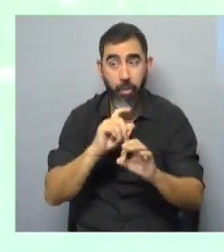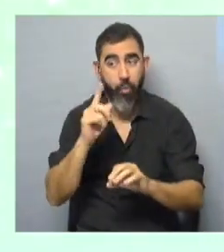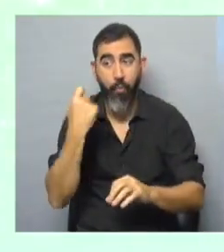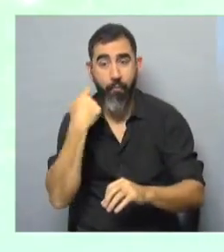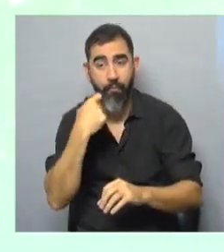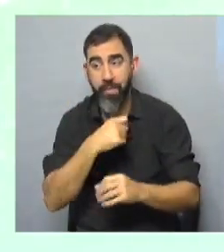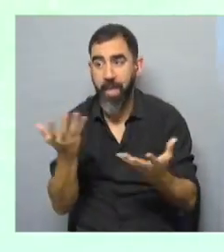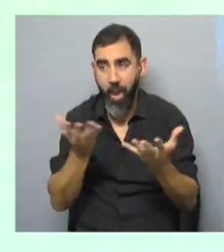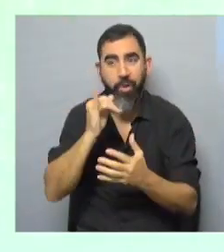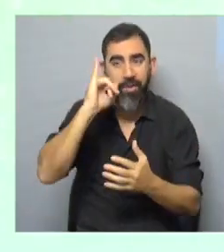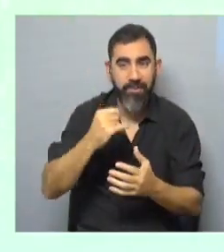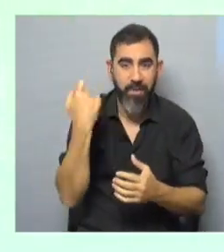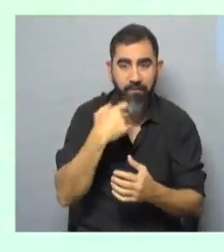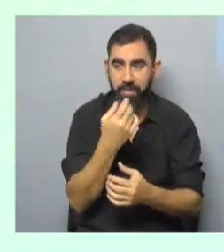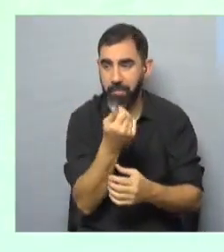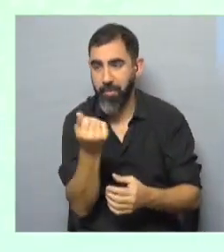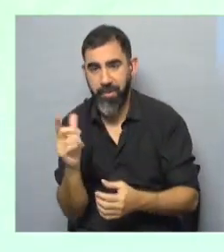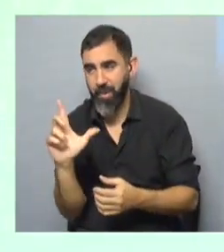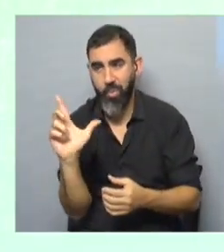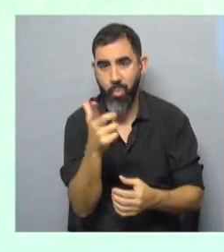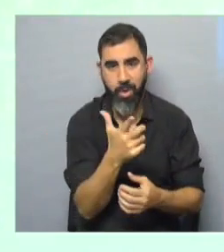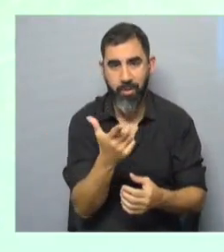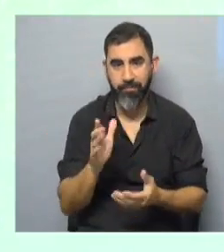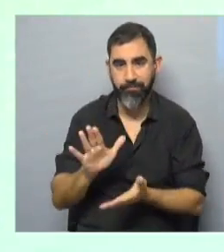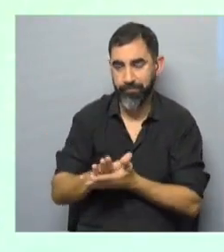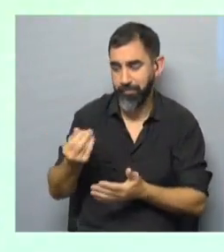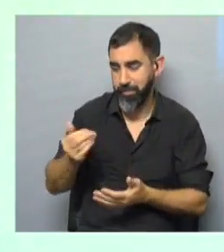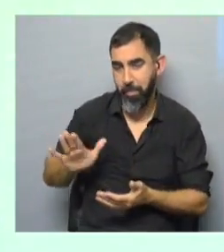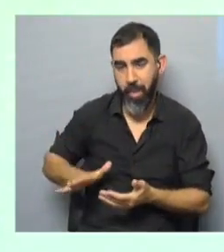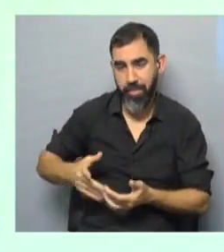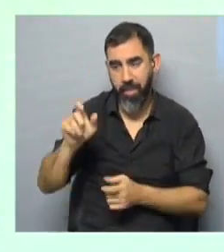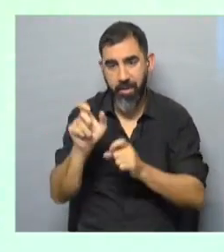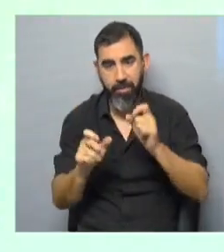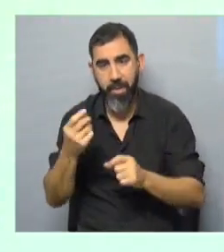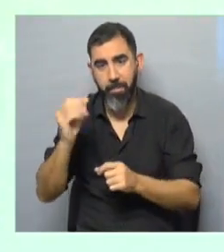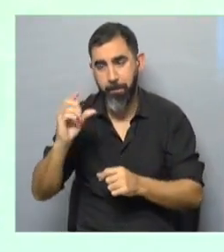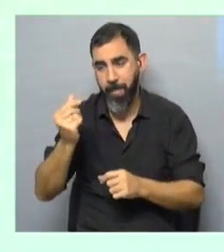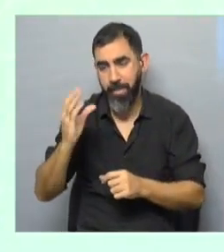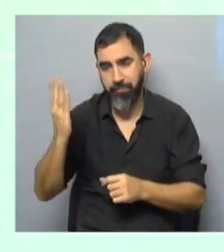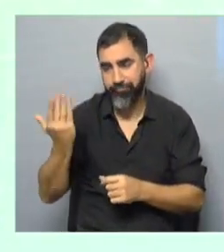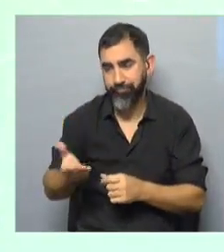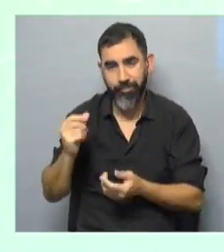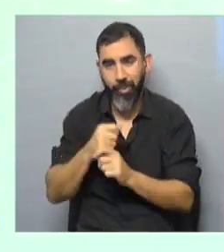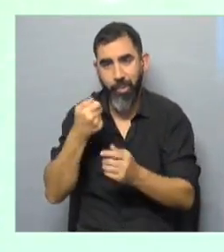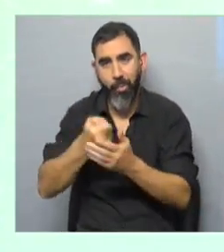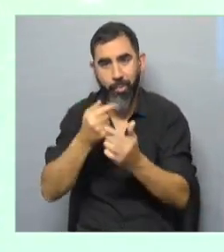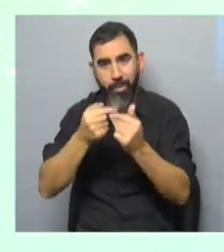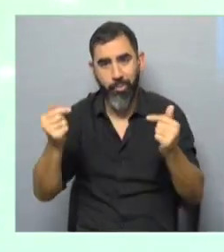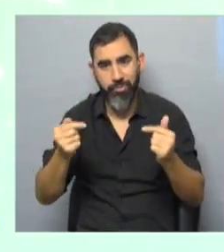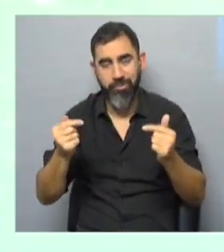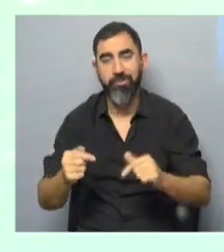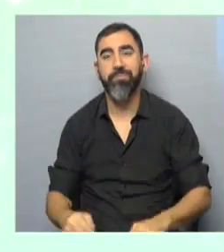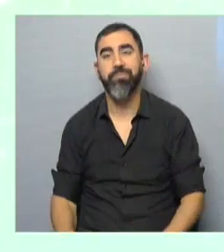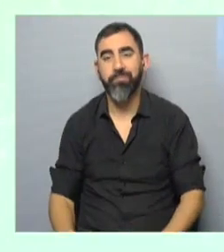como estamos hablando en el día de hoy. Es decir, en el bolsillo de los ciudadanos hay menos plata para comprar cosas que salen mucho